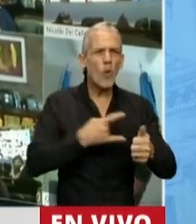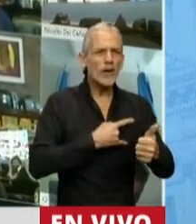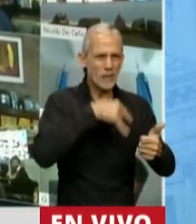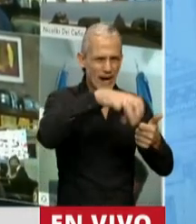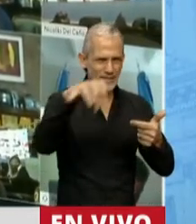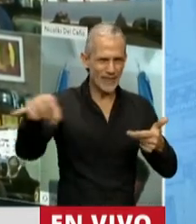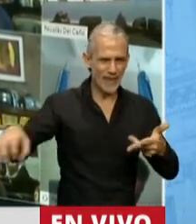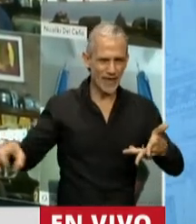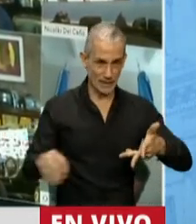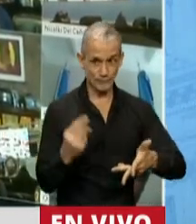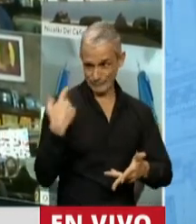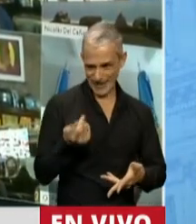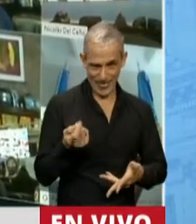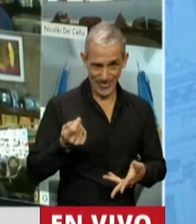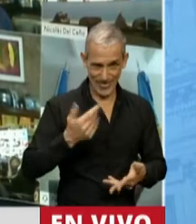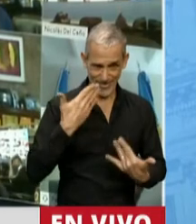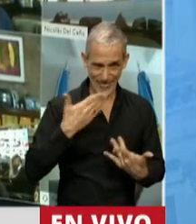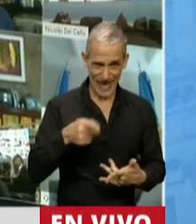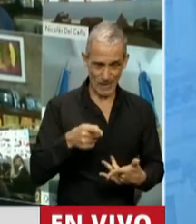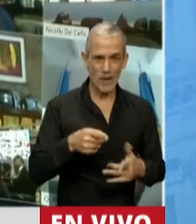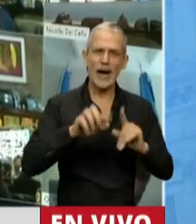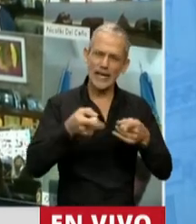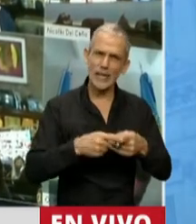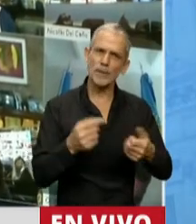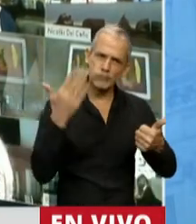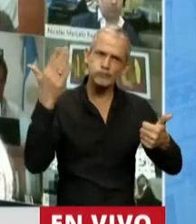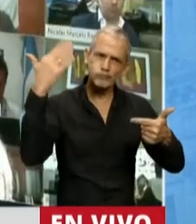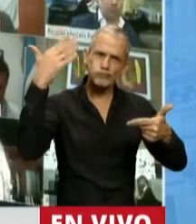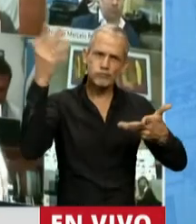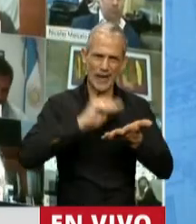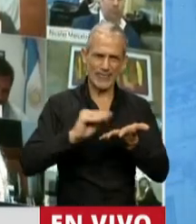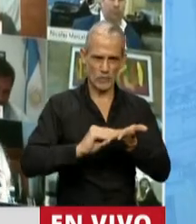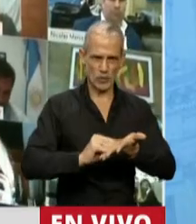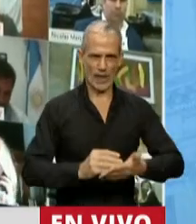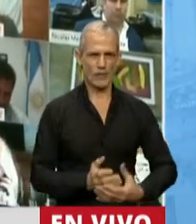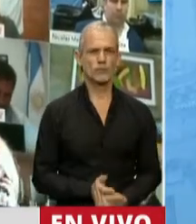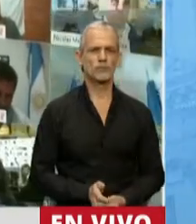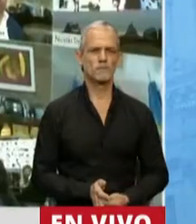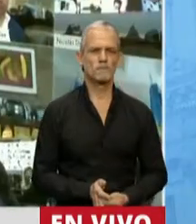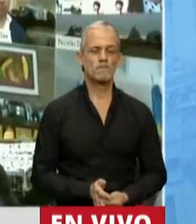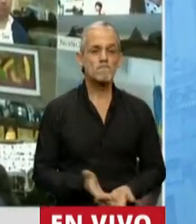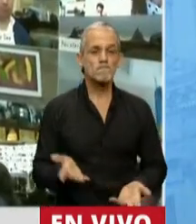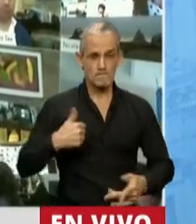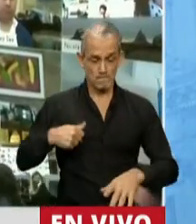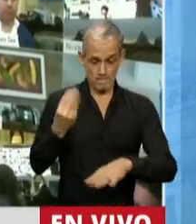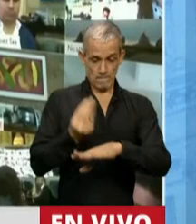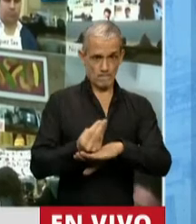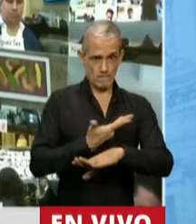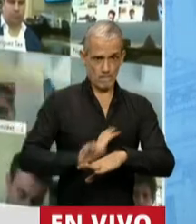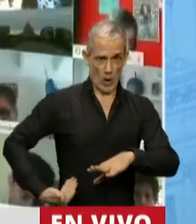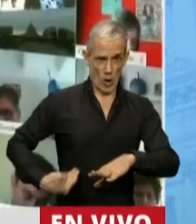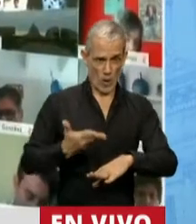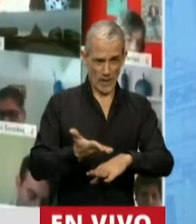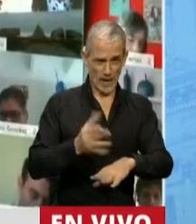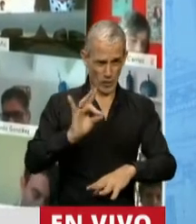hecho referencia hace un momento y en varios oradores. Cuando asumimos como gobierno